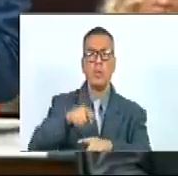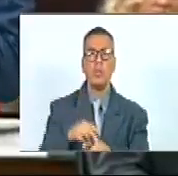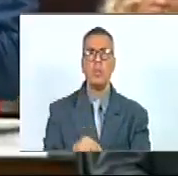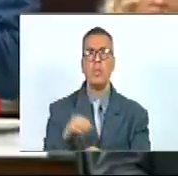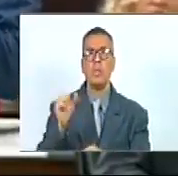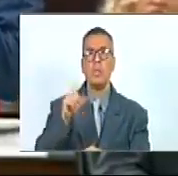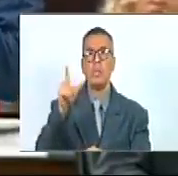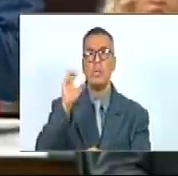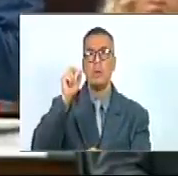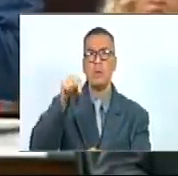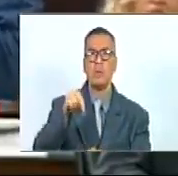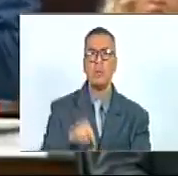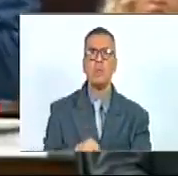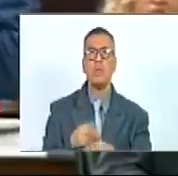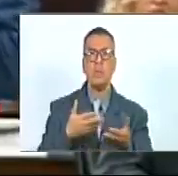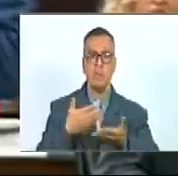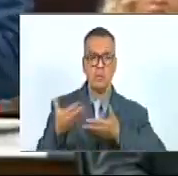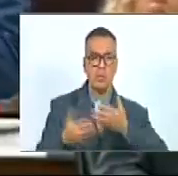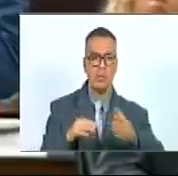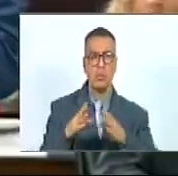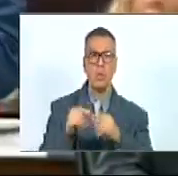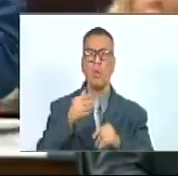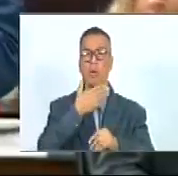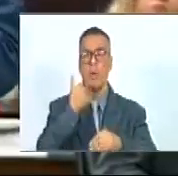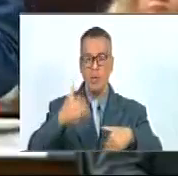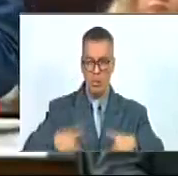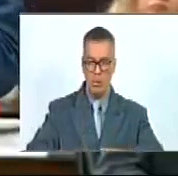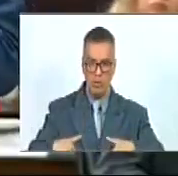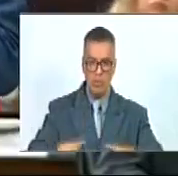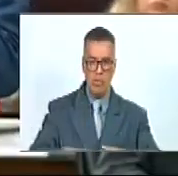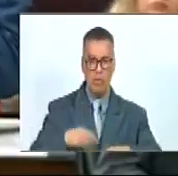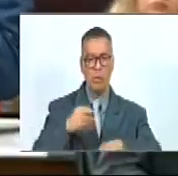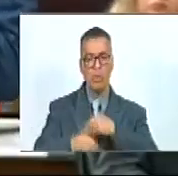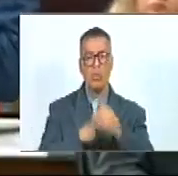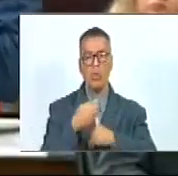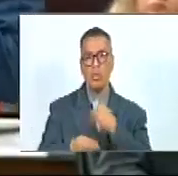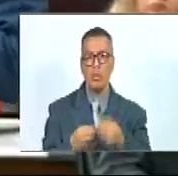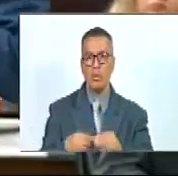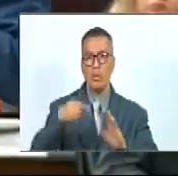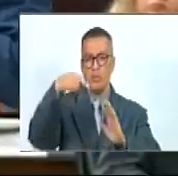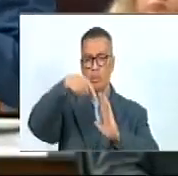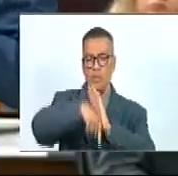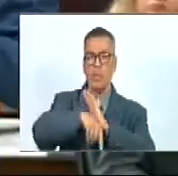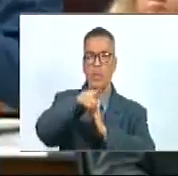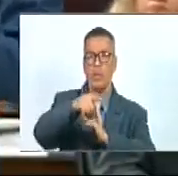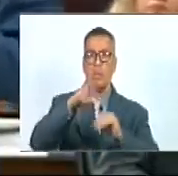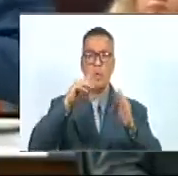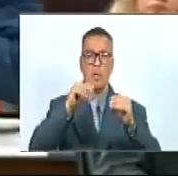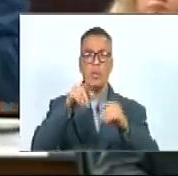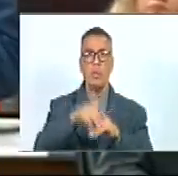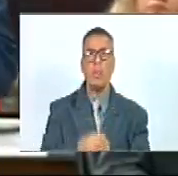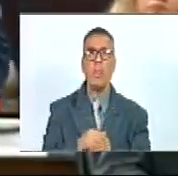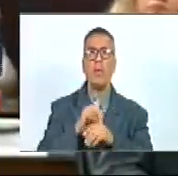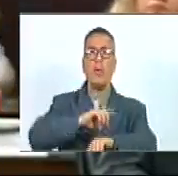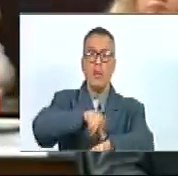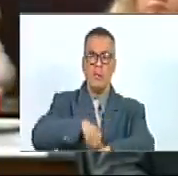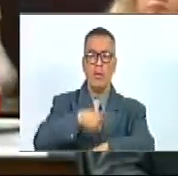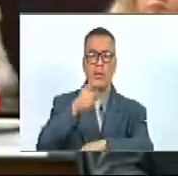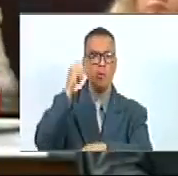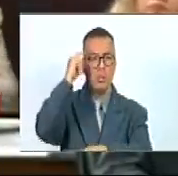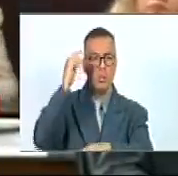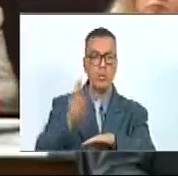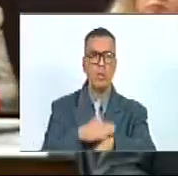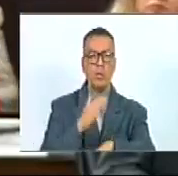acervallán articulará sus mejores esfuerzos en procura de profundizar en ello y luego el día